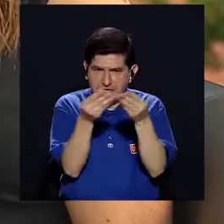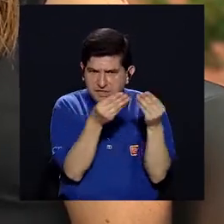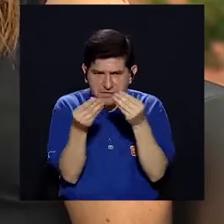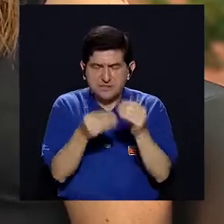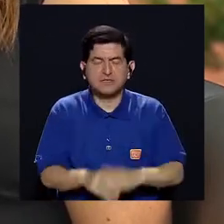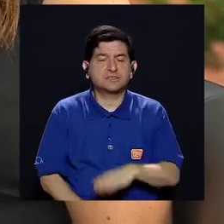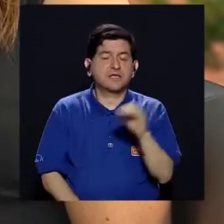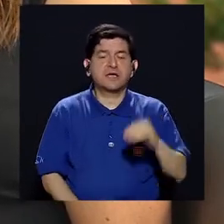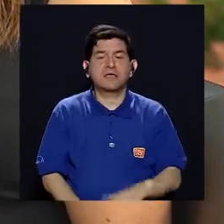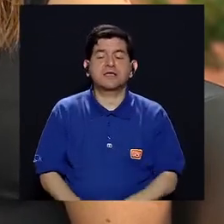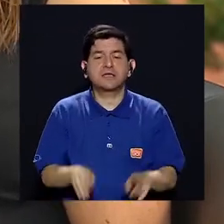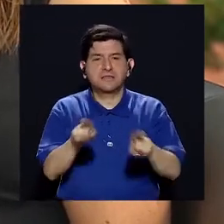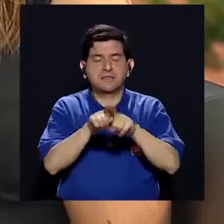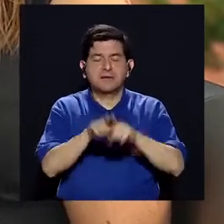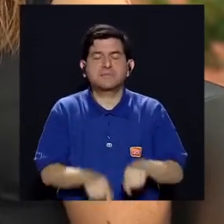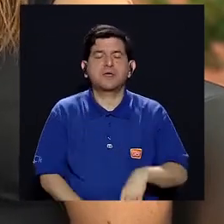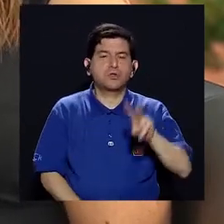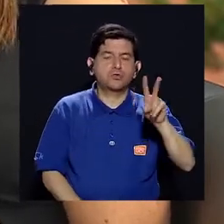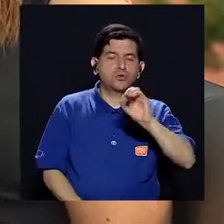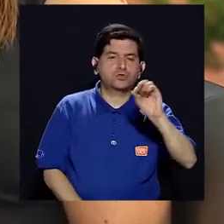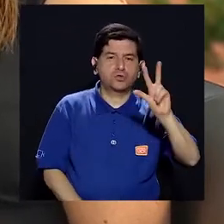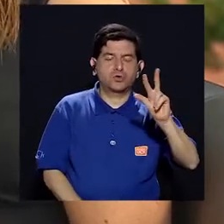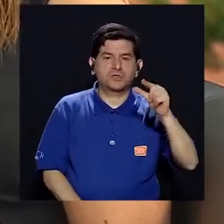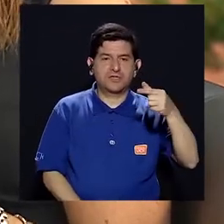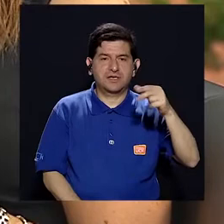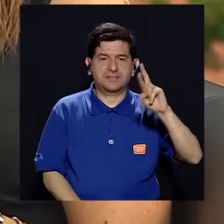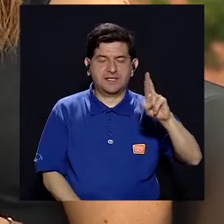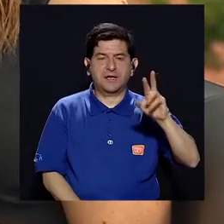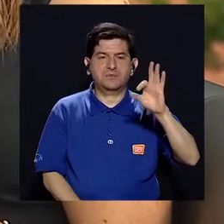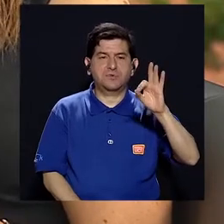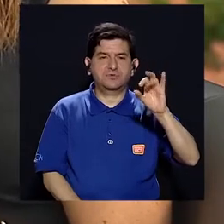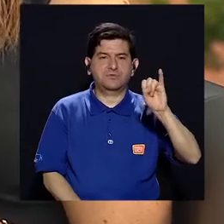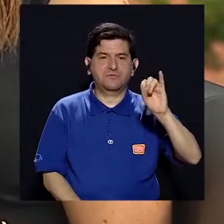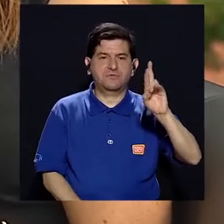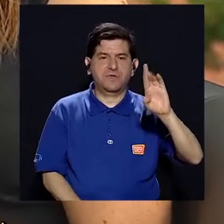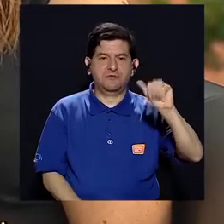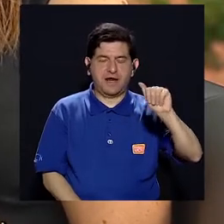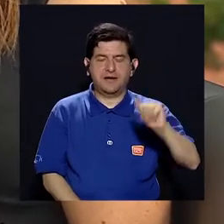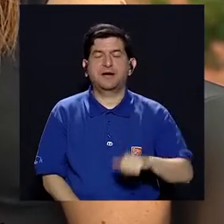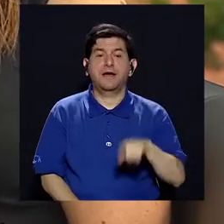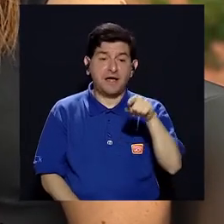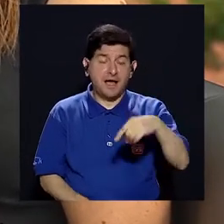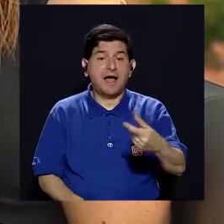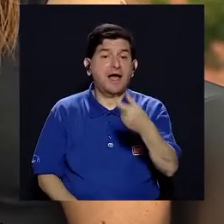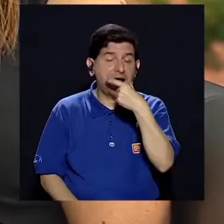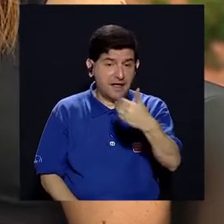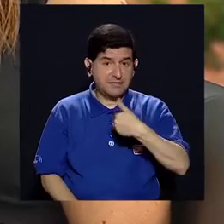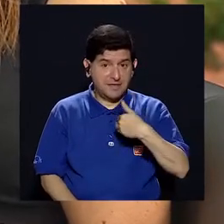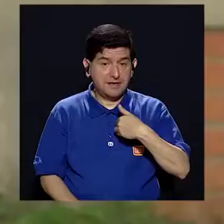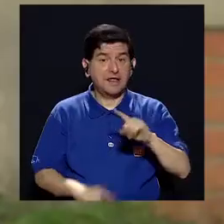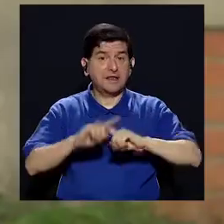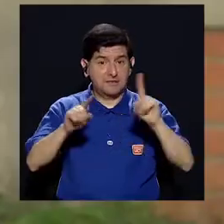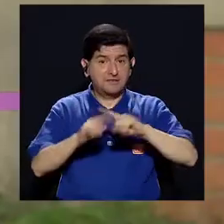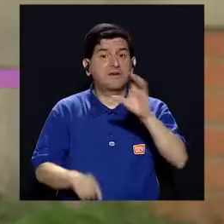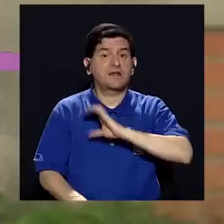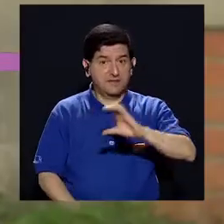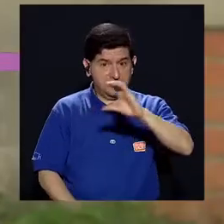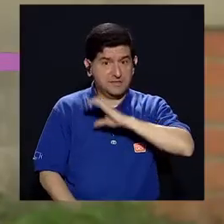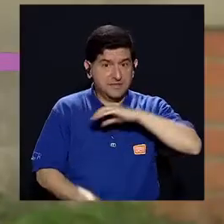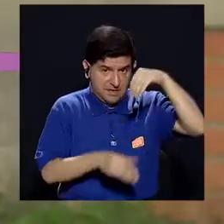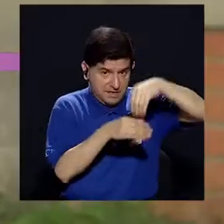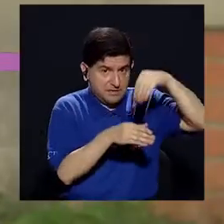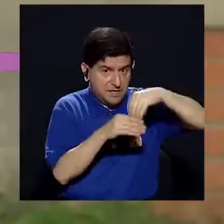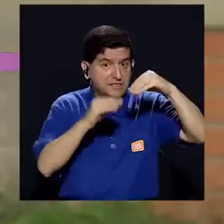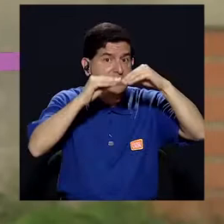antioxidantes y en cuanto a fibra que anden en 2, 3 gramos la cantidad de fibra por producto. O sea que esas galletas sí tienen que traer una serie